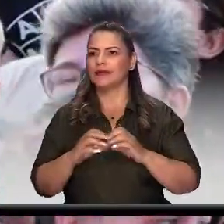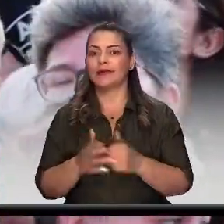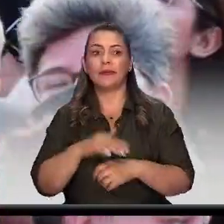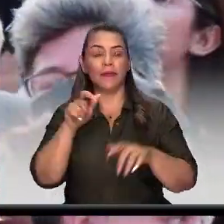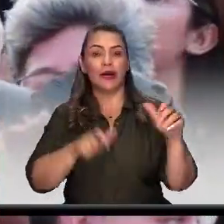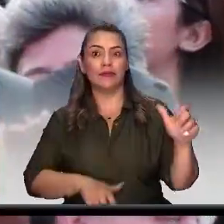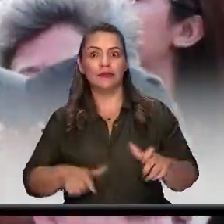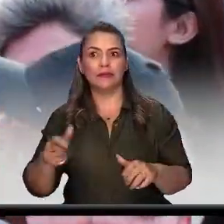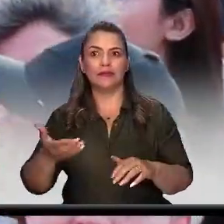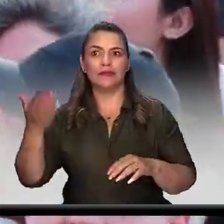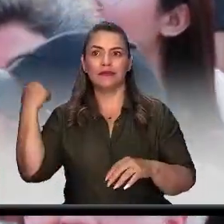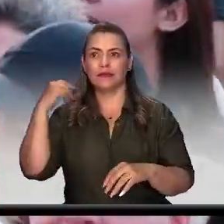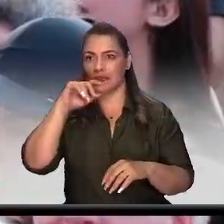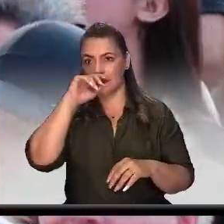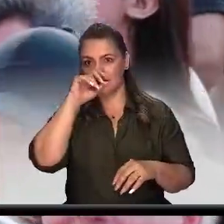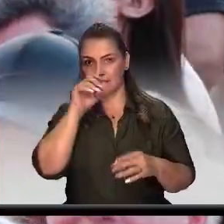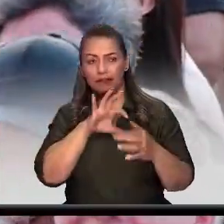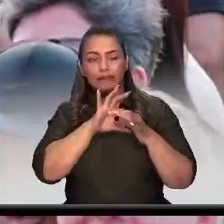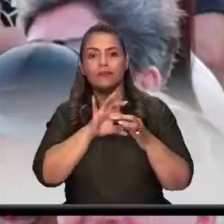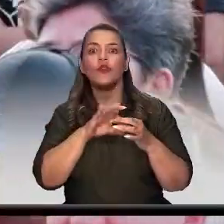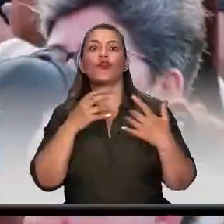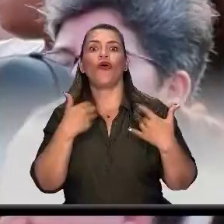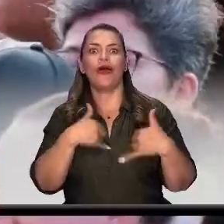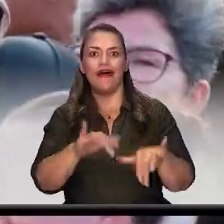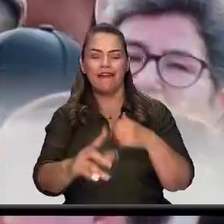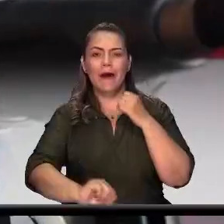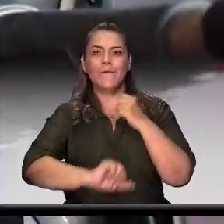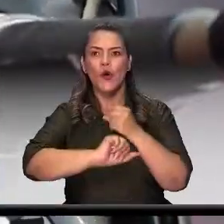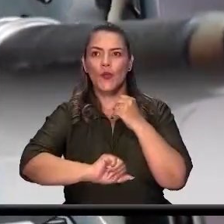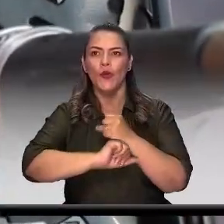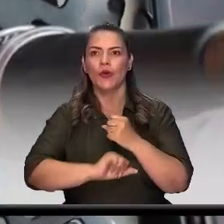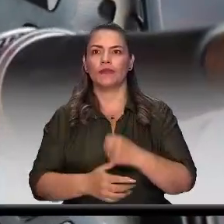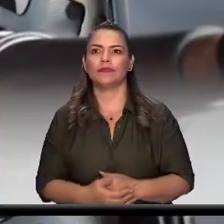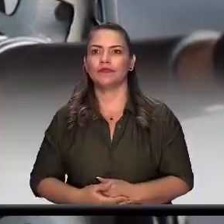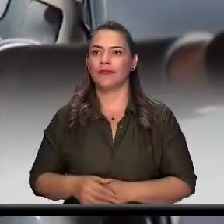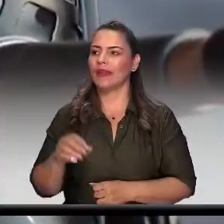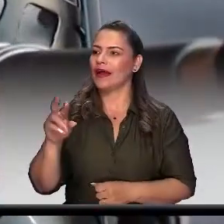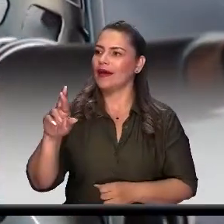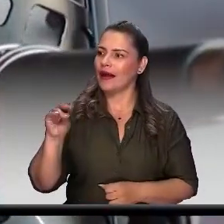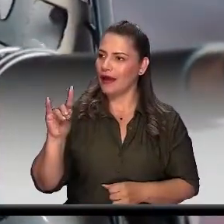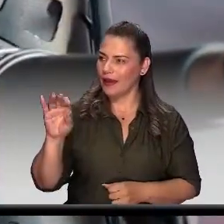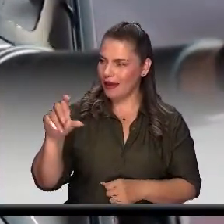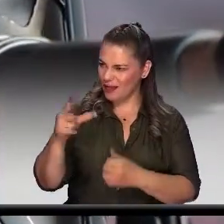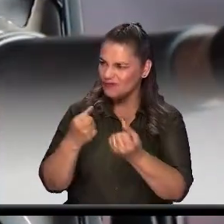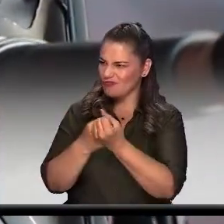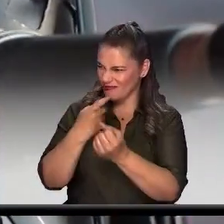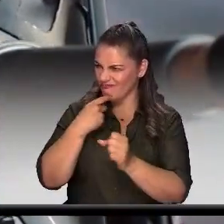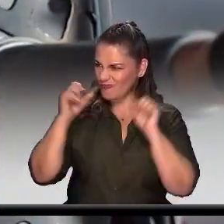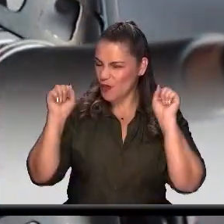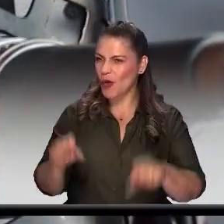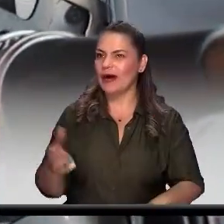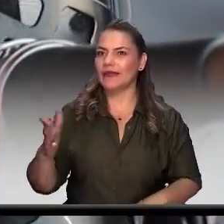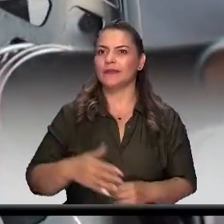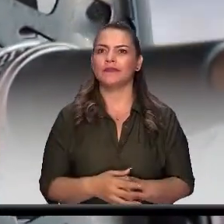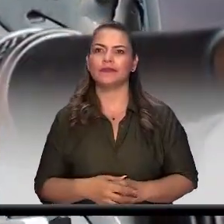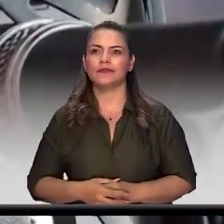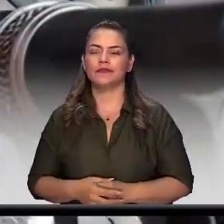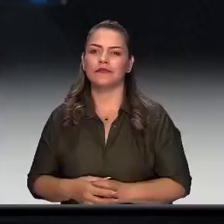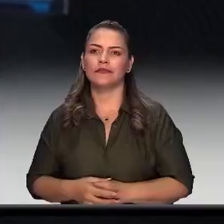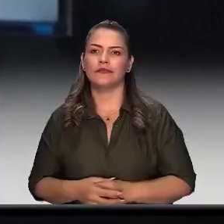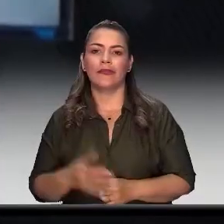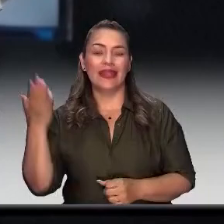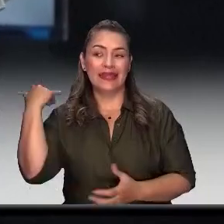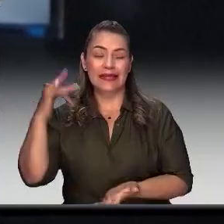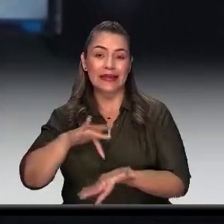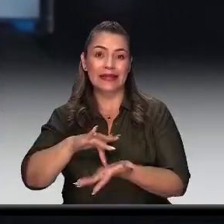empezó desde el inicio conmigo aún están ahí apoyándome diciendo que tú puedes, tú eres capaz. El día que me presenté fue algo